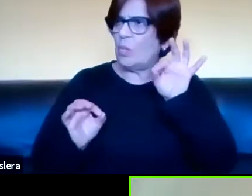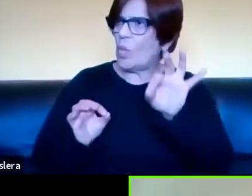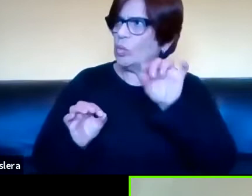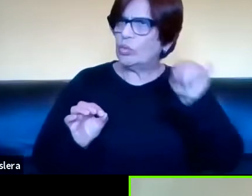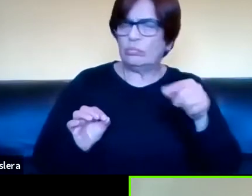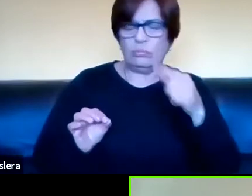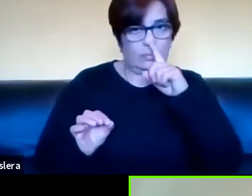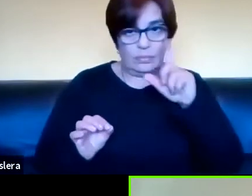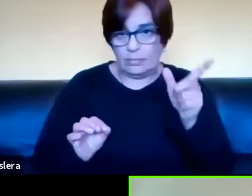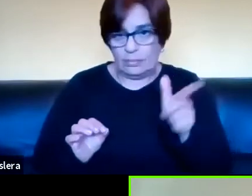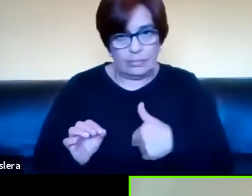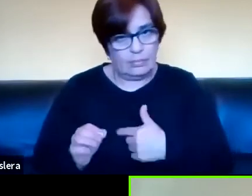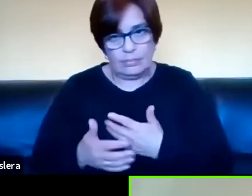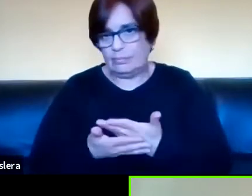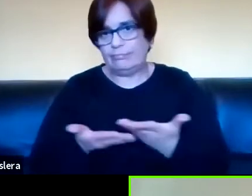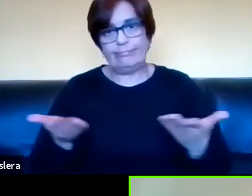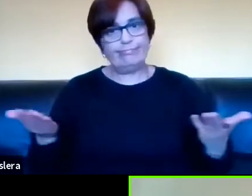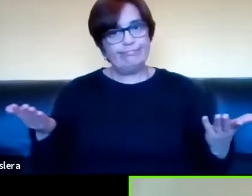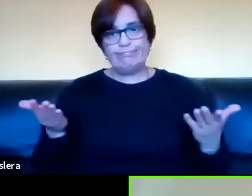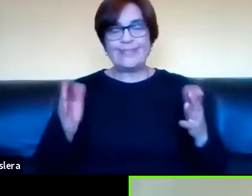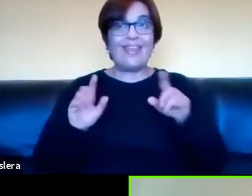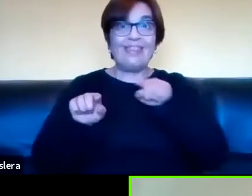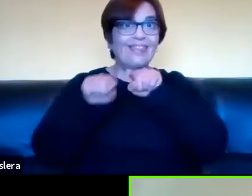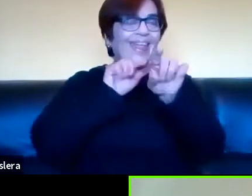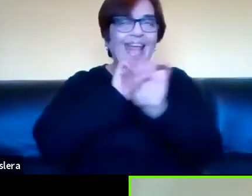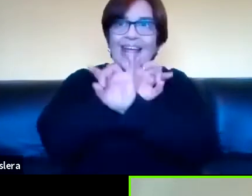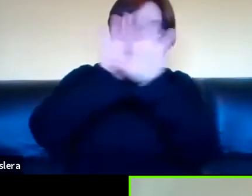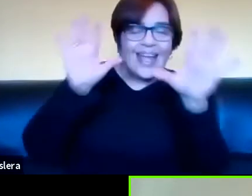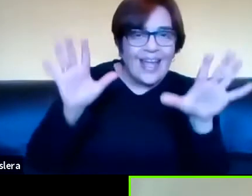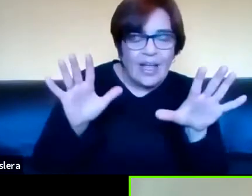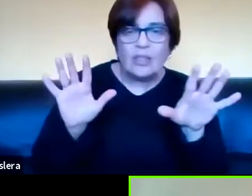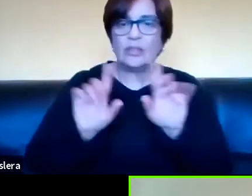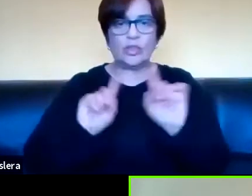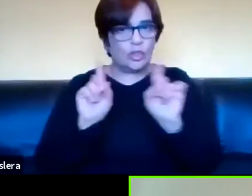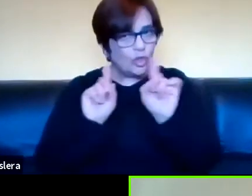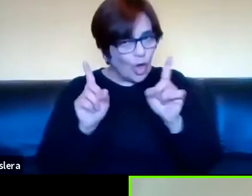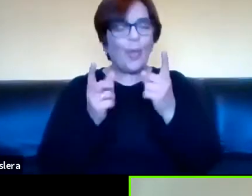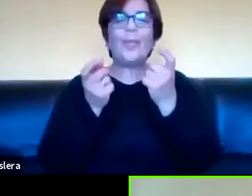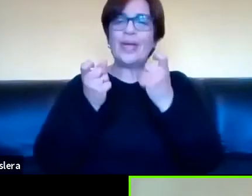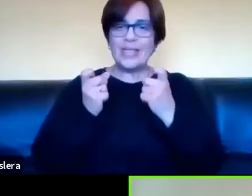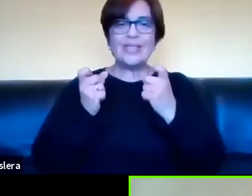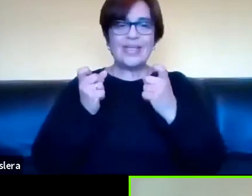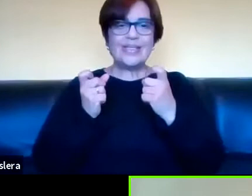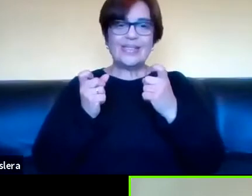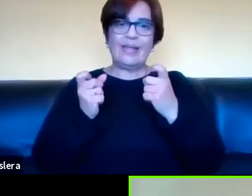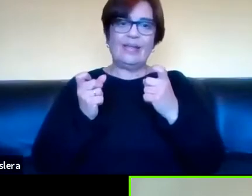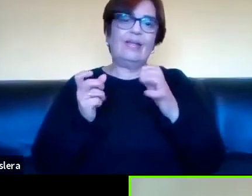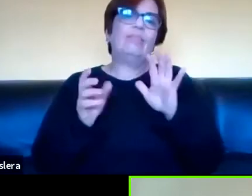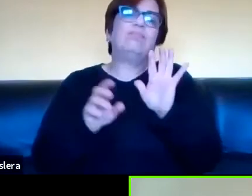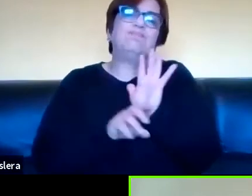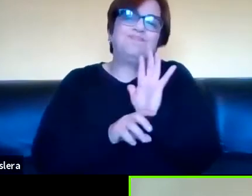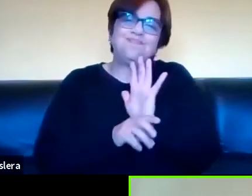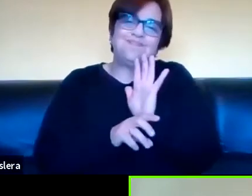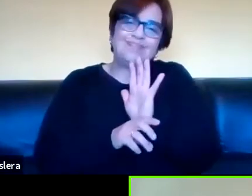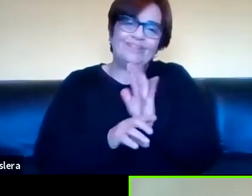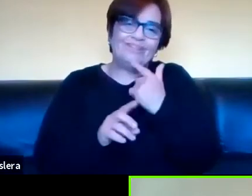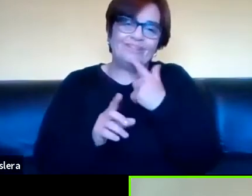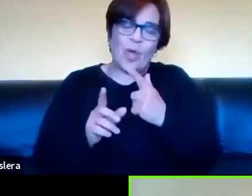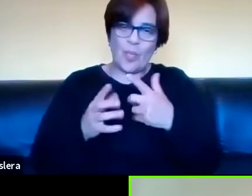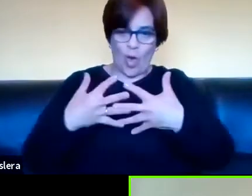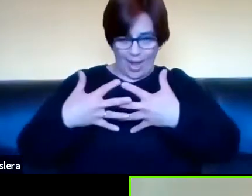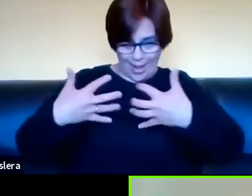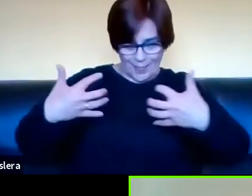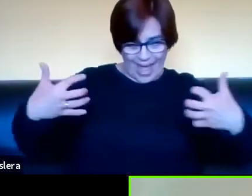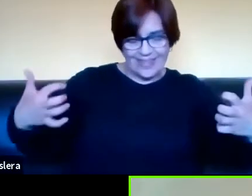no hay nada en la oralidad, nada explícito, necesitamos lo que es el microscopio, el microscopio que es la gramática